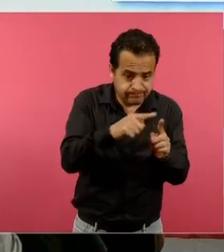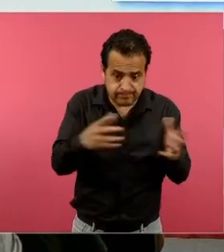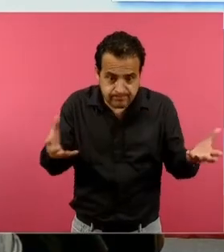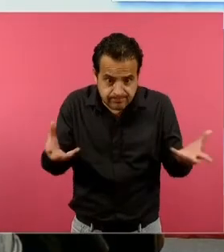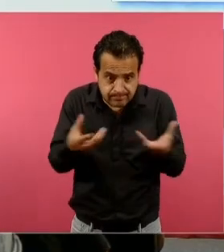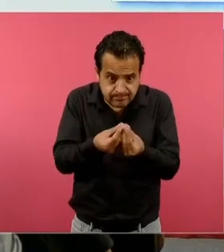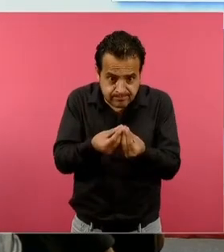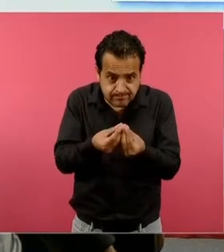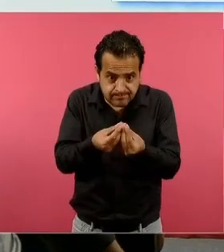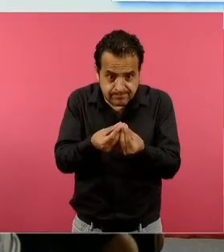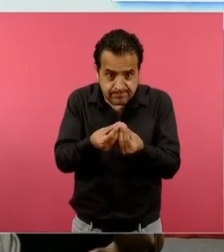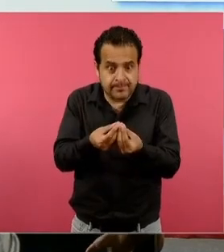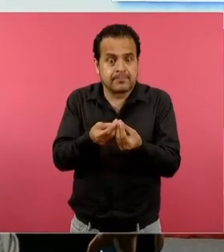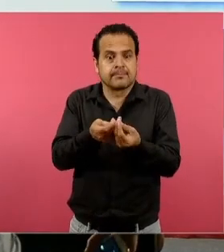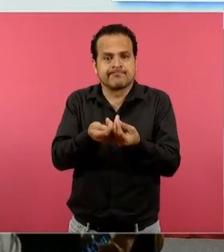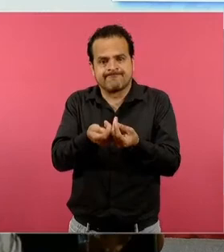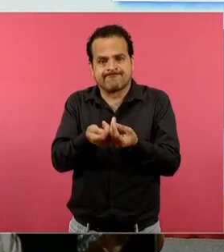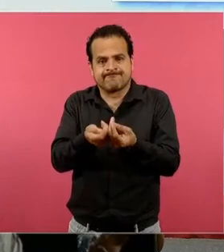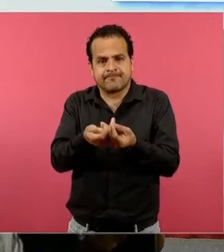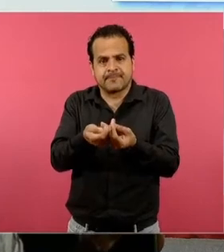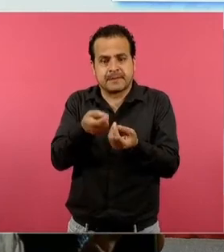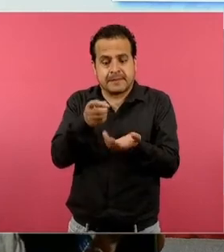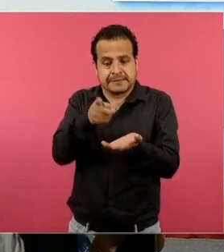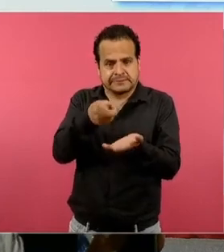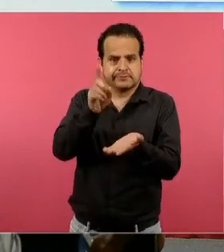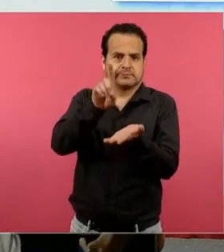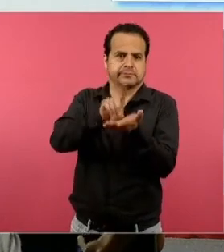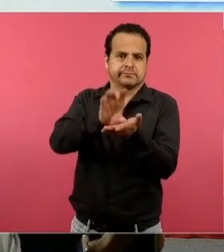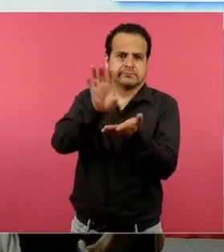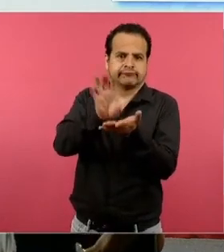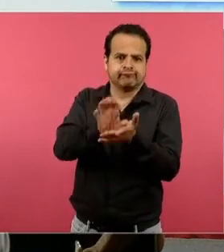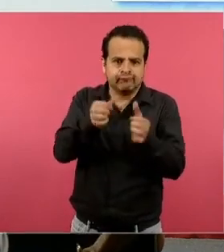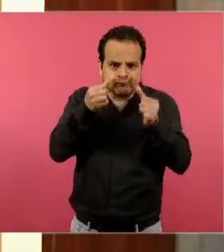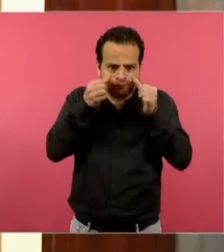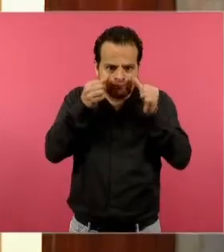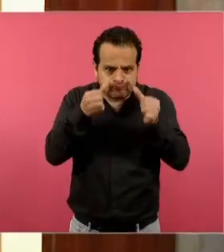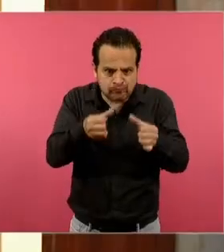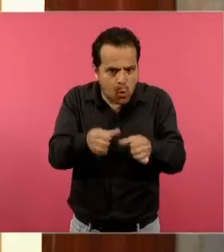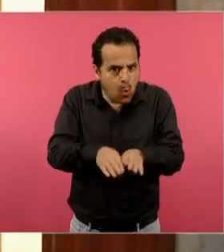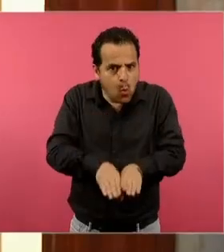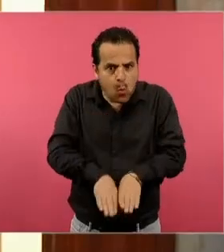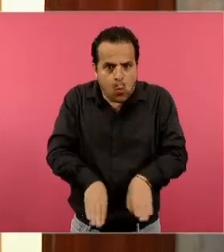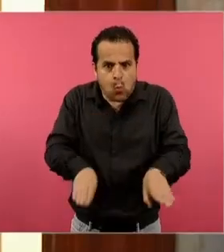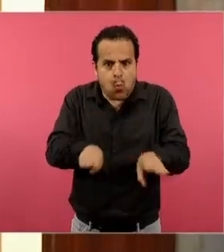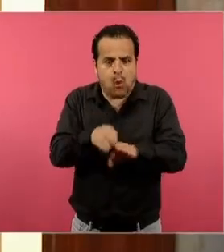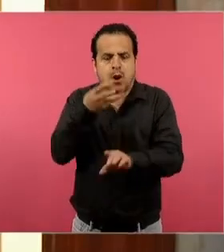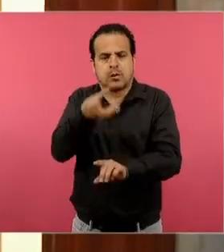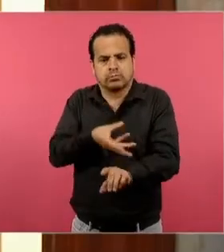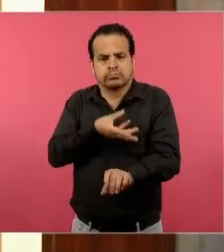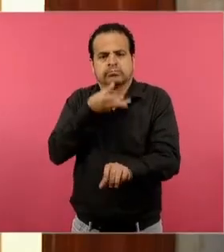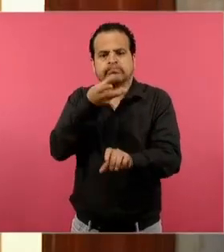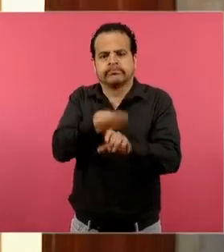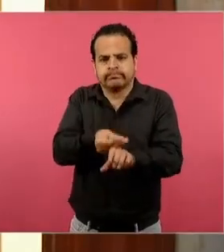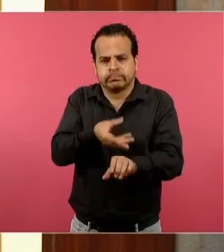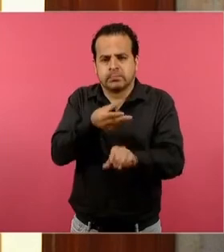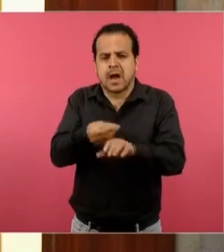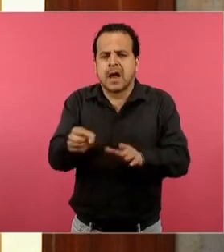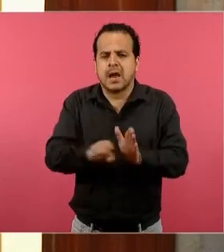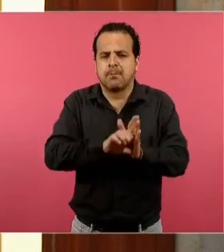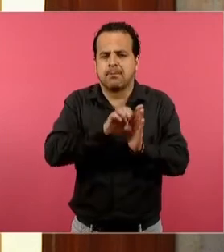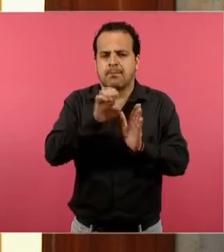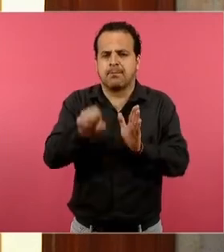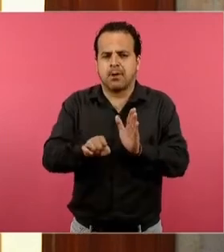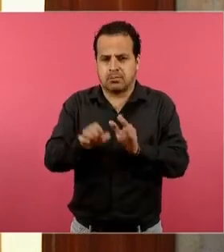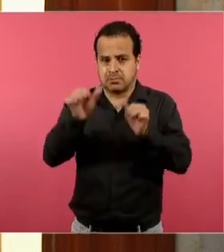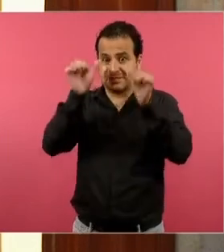bien dicho, para atender a la discapacidad, hace adaptaciones para los alumnos con discapacidad visual, que es lo que va a hacer, libros en